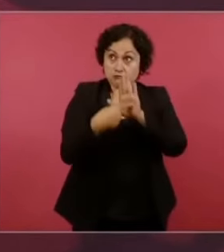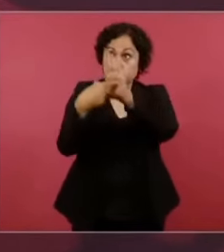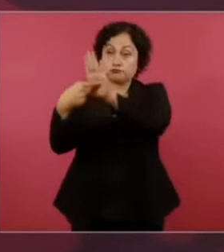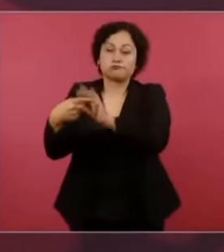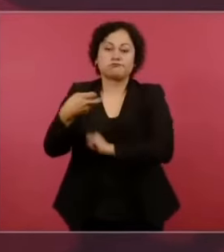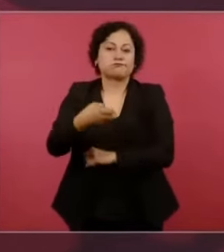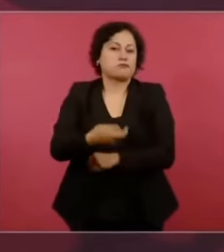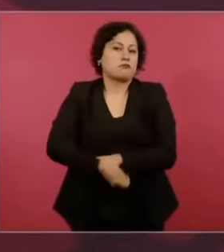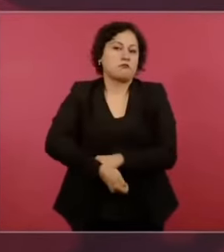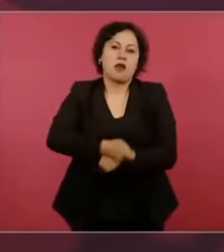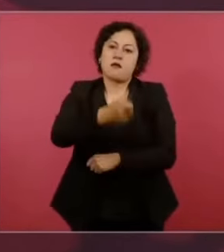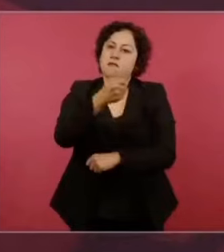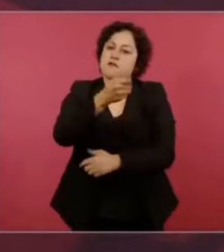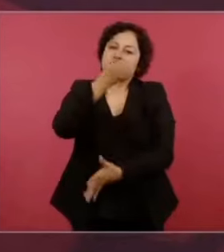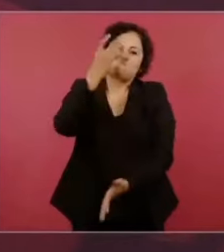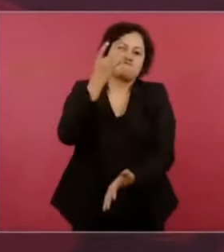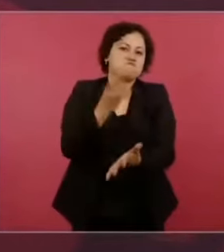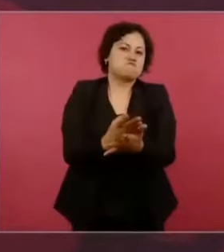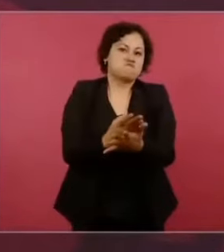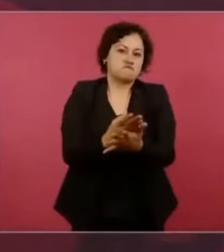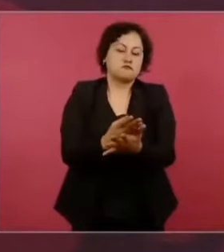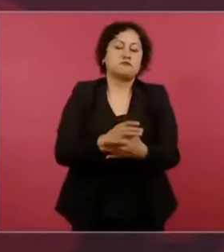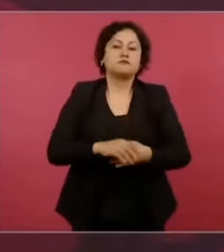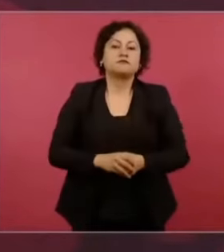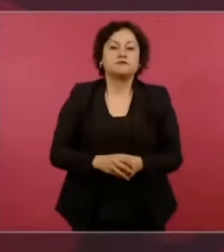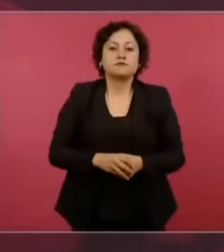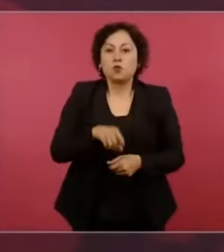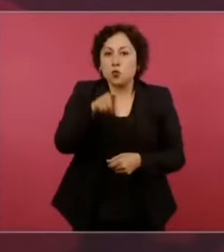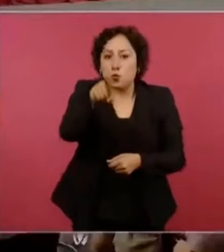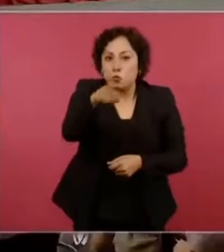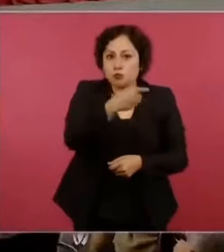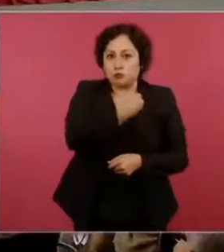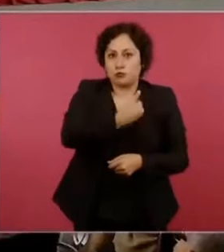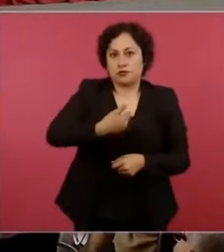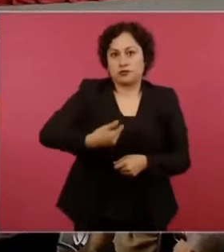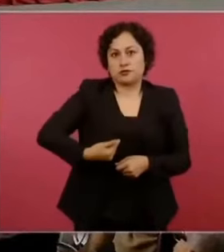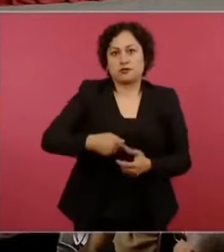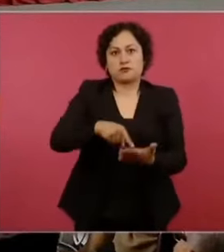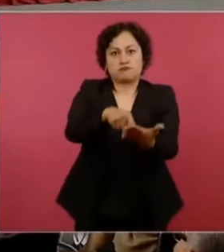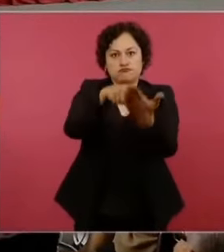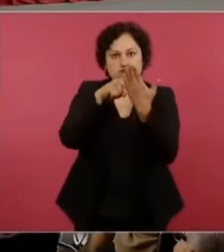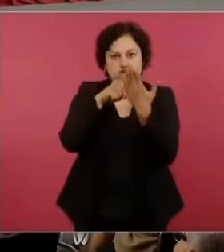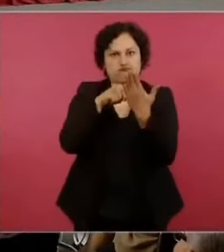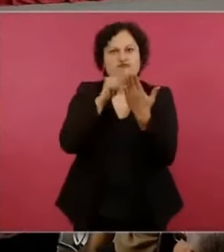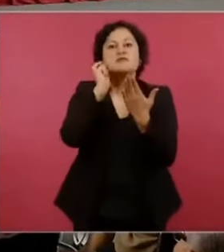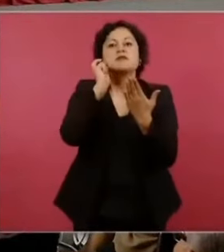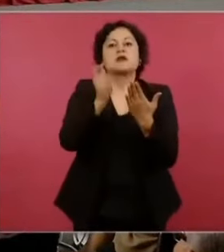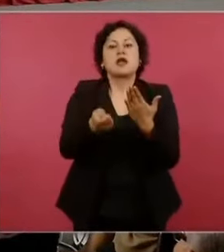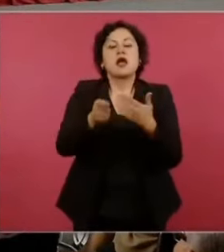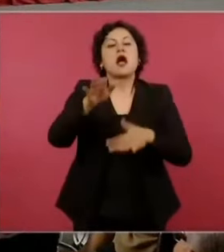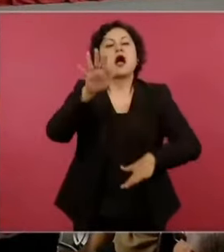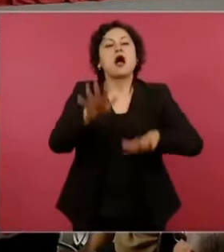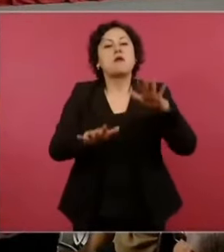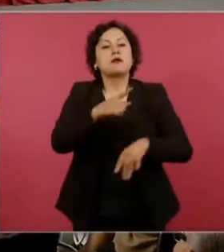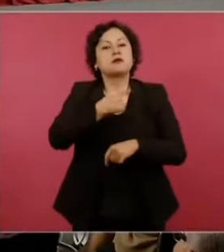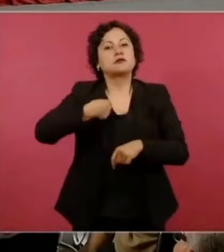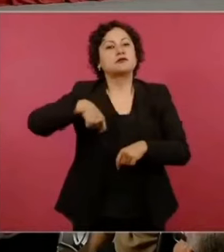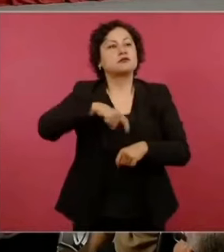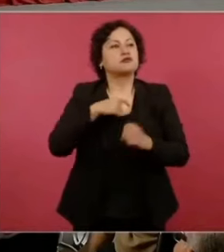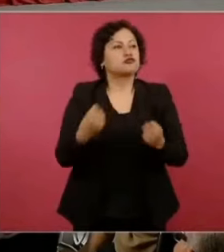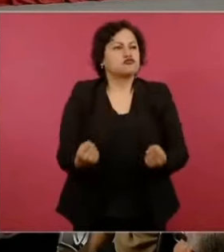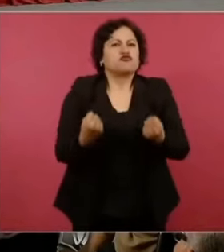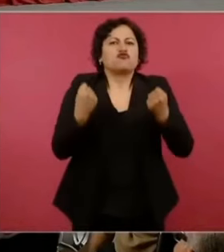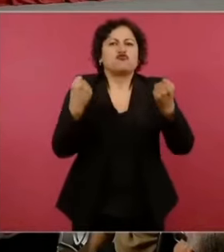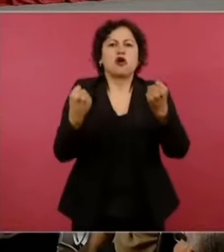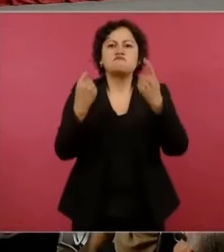señor presidente, nos ha enseñado que por más fuerte que esté uno, siempre puede uno necesitar de los